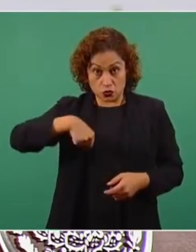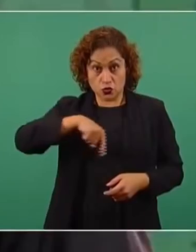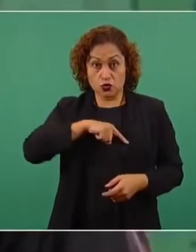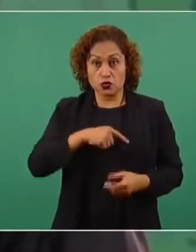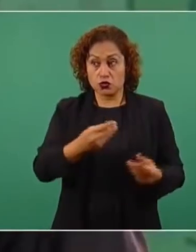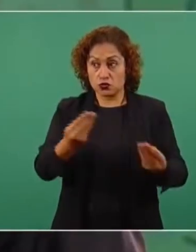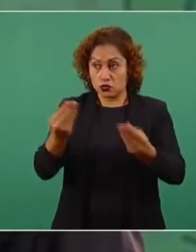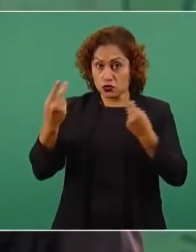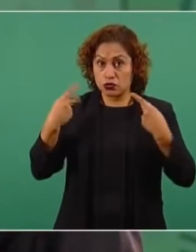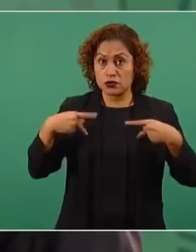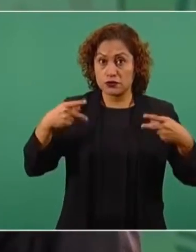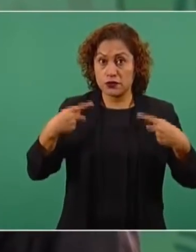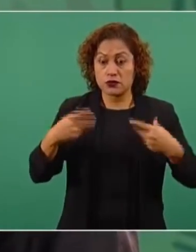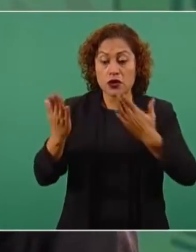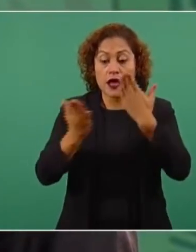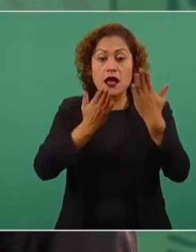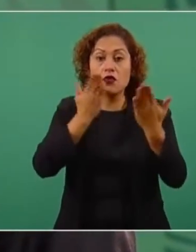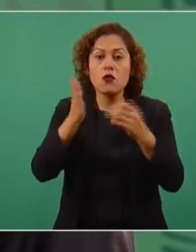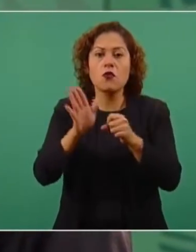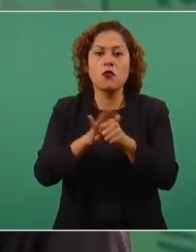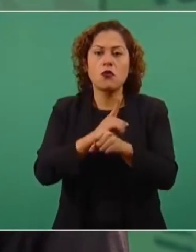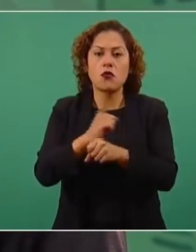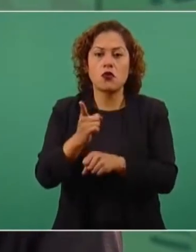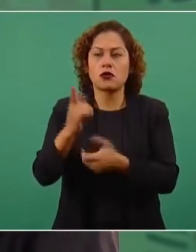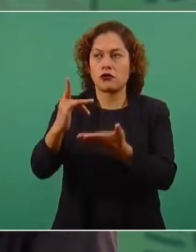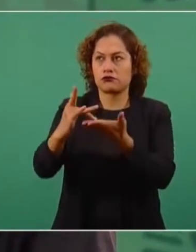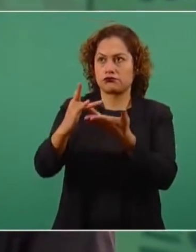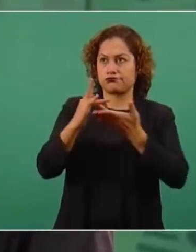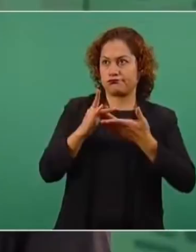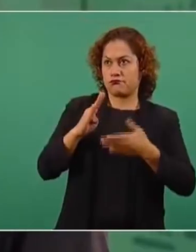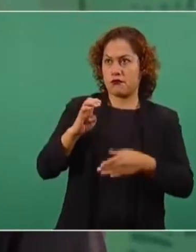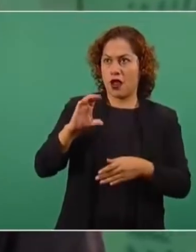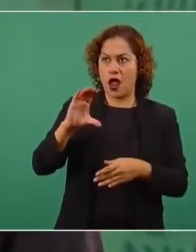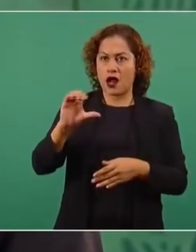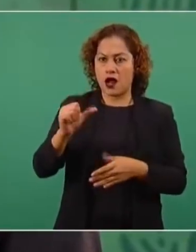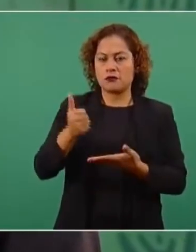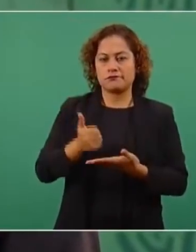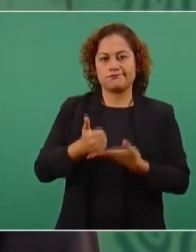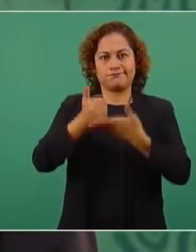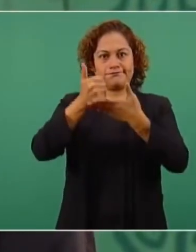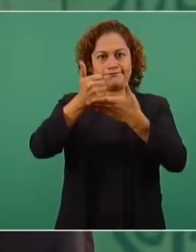si no, no hubiésemos podido estudiar.